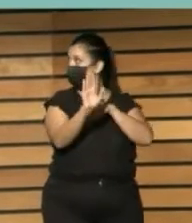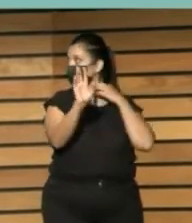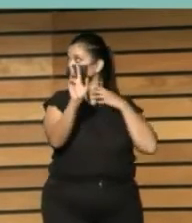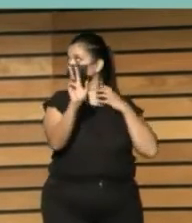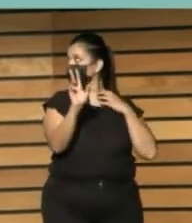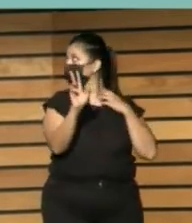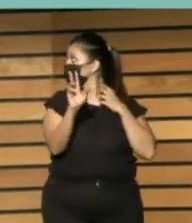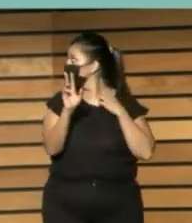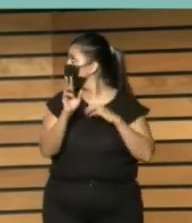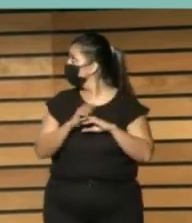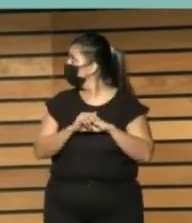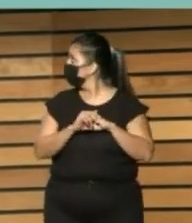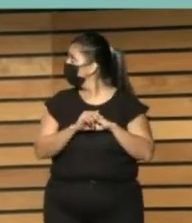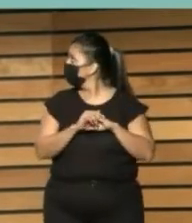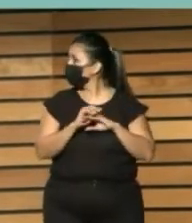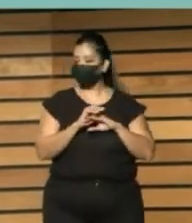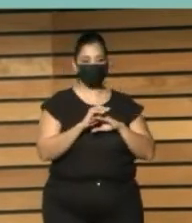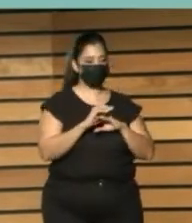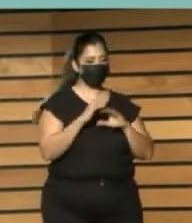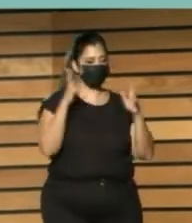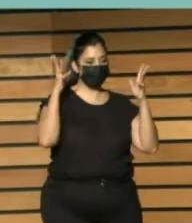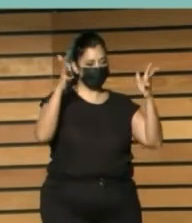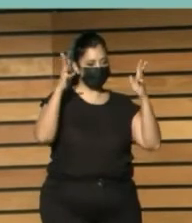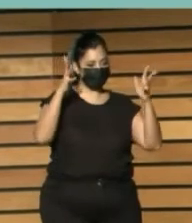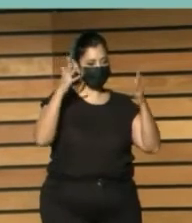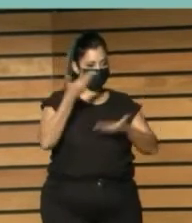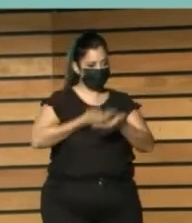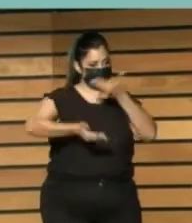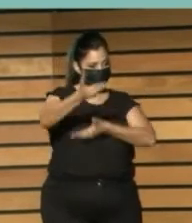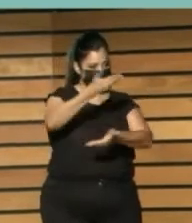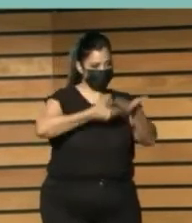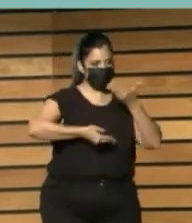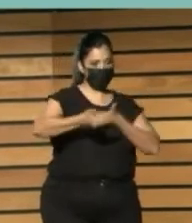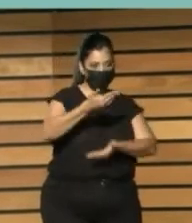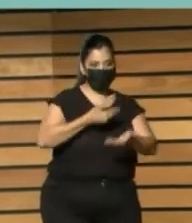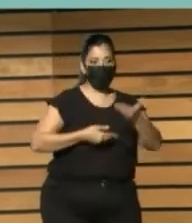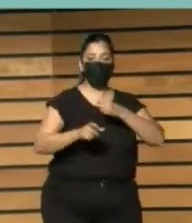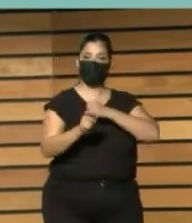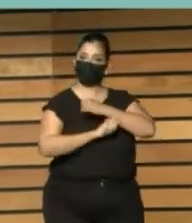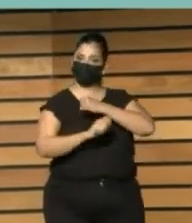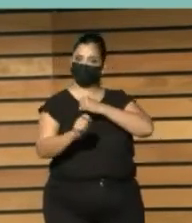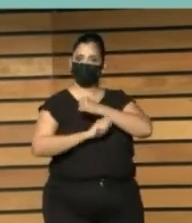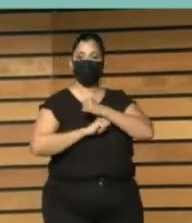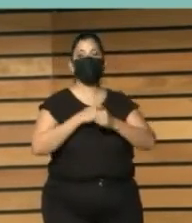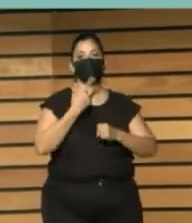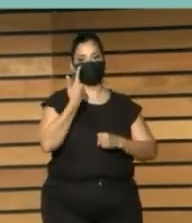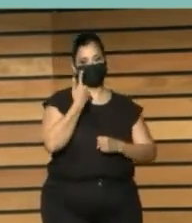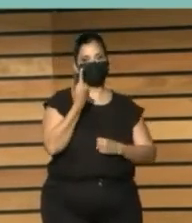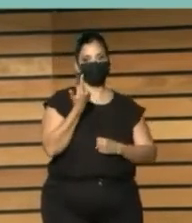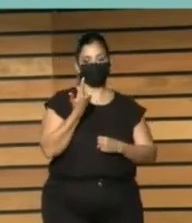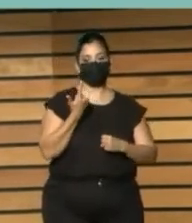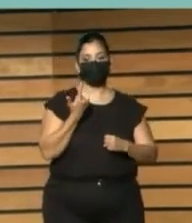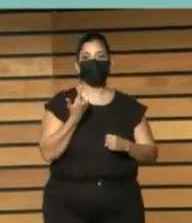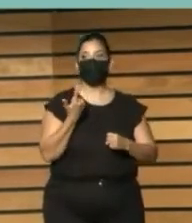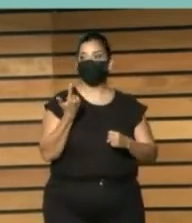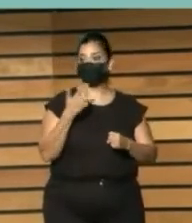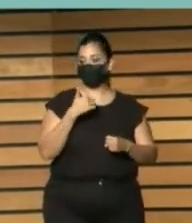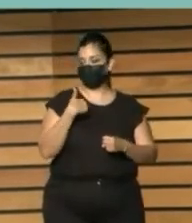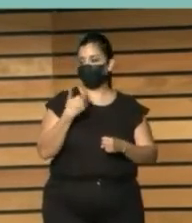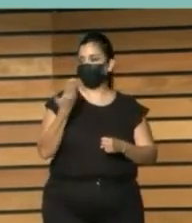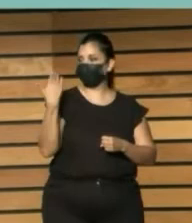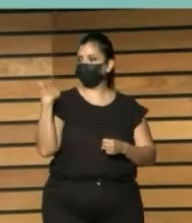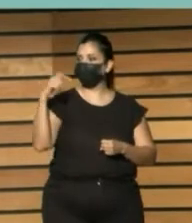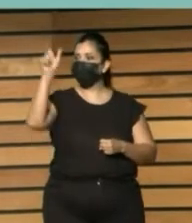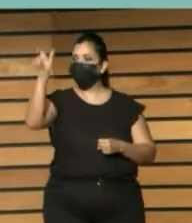en esa estrategia nosotras marcamos cuatro líneas de trabajo y digo nosotras porque está Cari que también está por aquí está